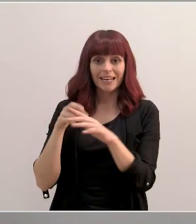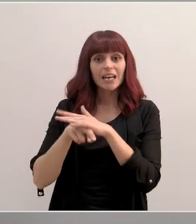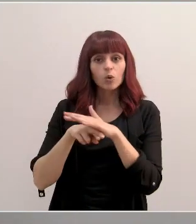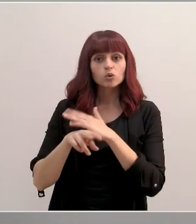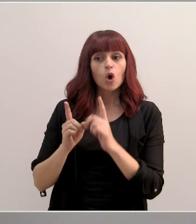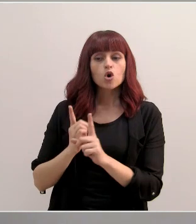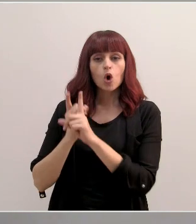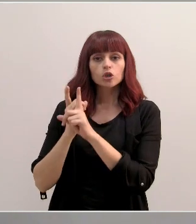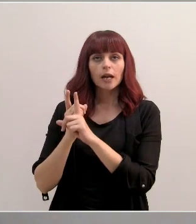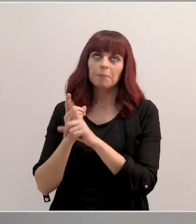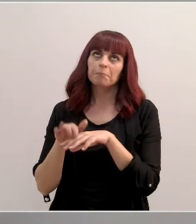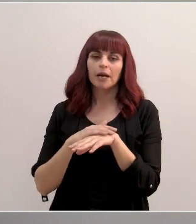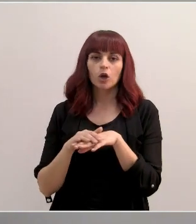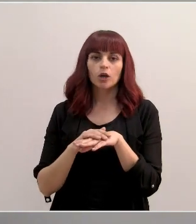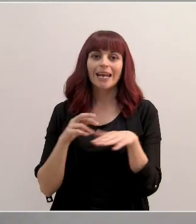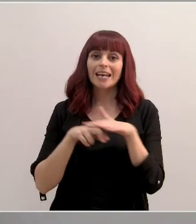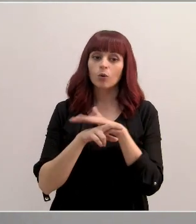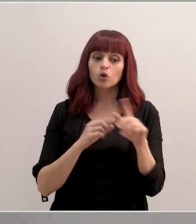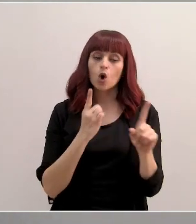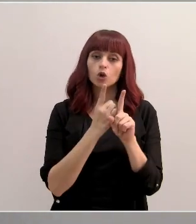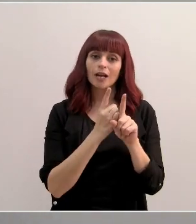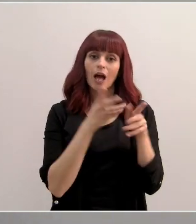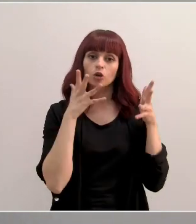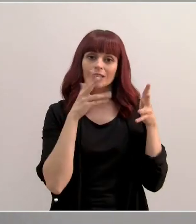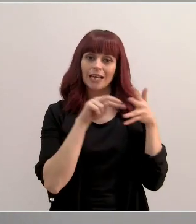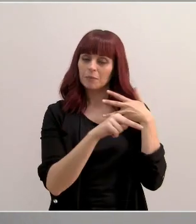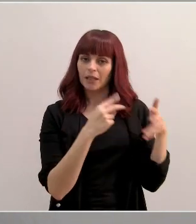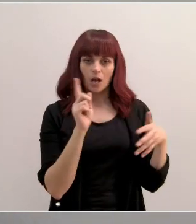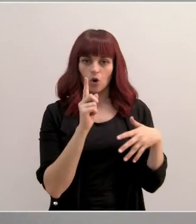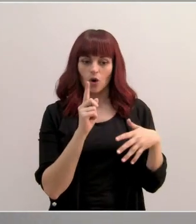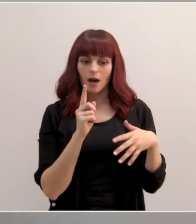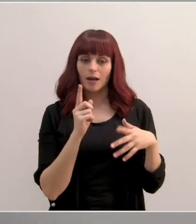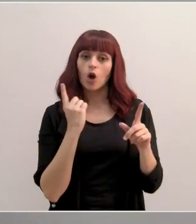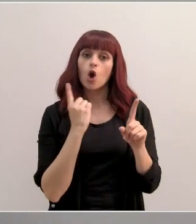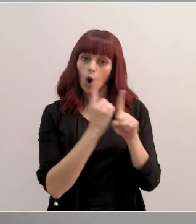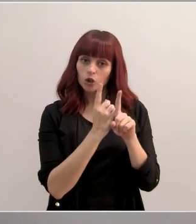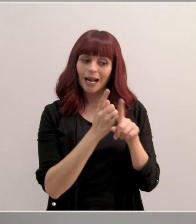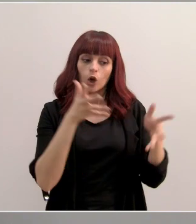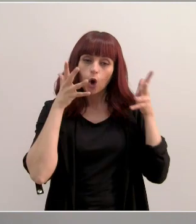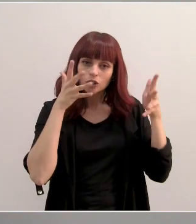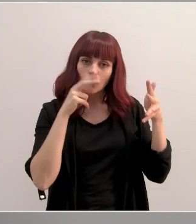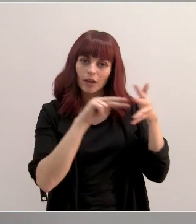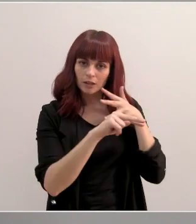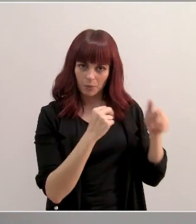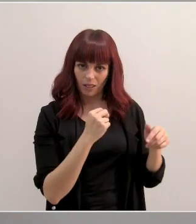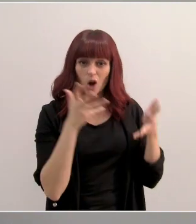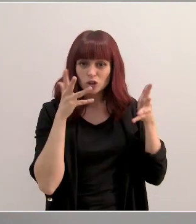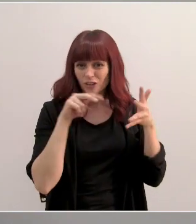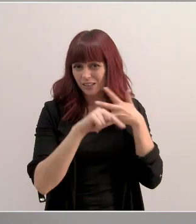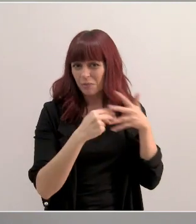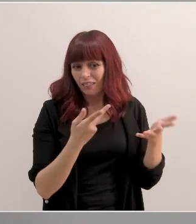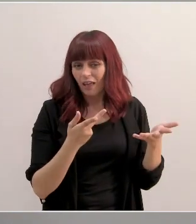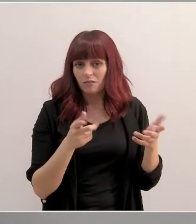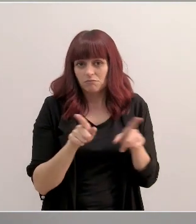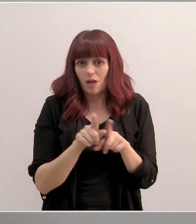contra, o perdón, ante la Consejería de Transparencia, sino ante el Consejo de la Transparencia. El Consejo de la Transparencia es un ente